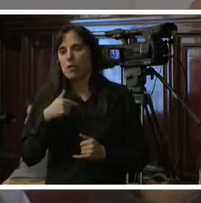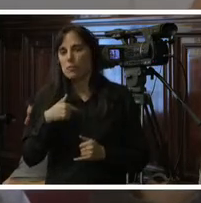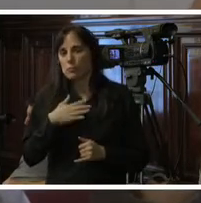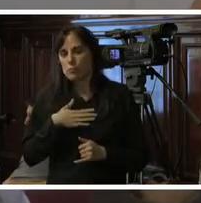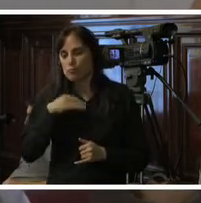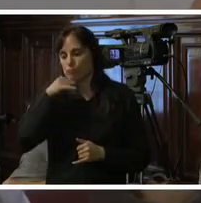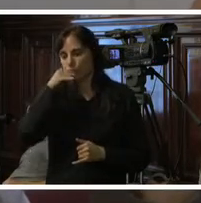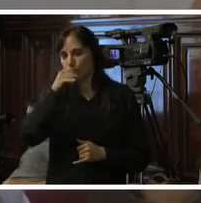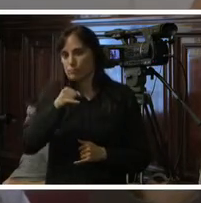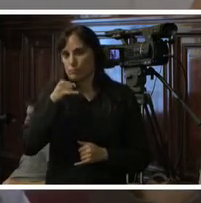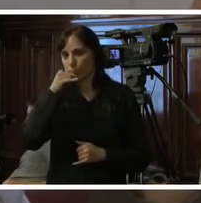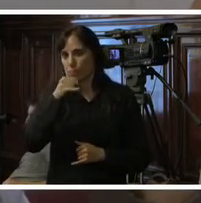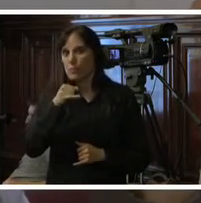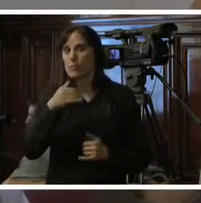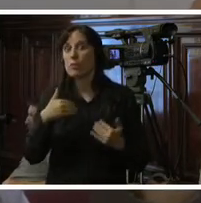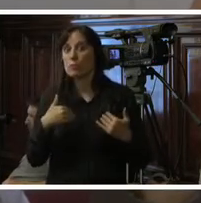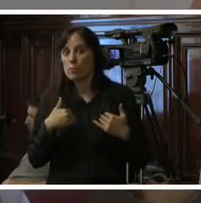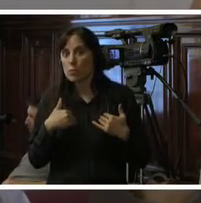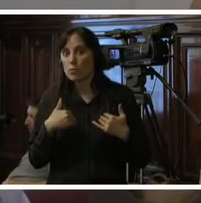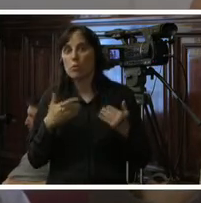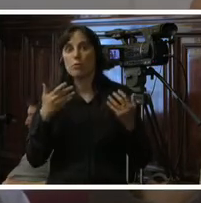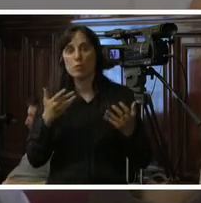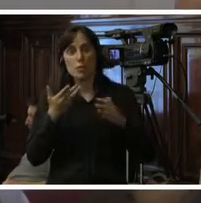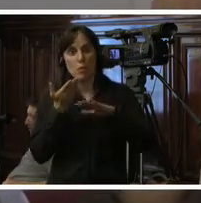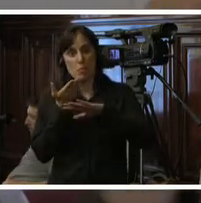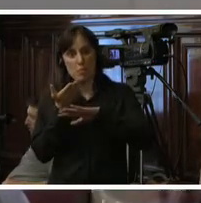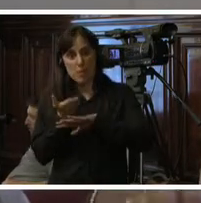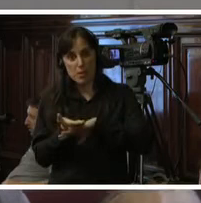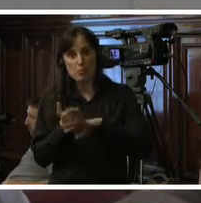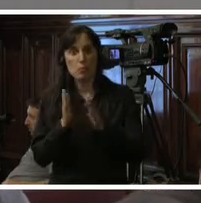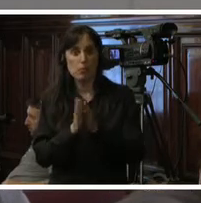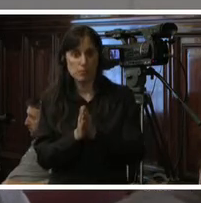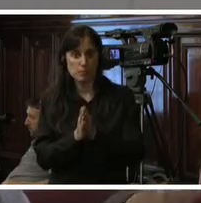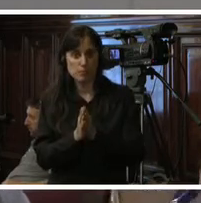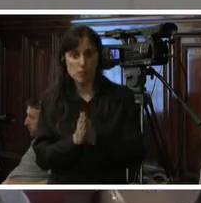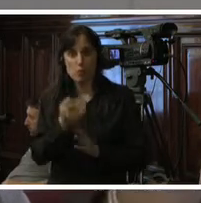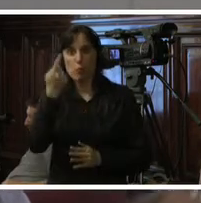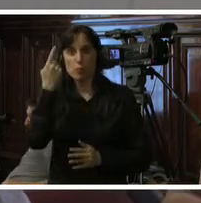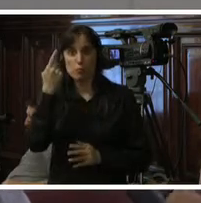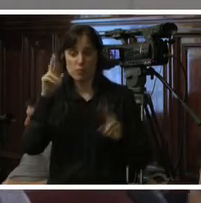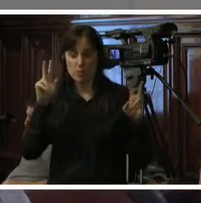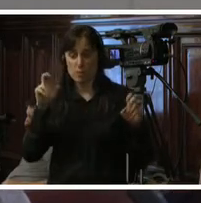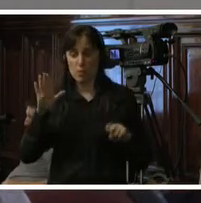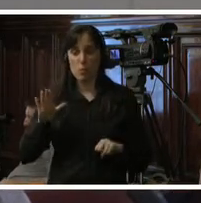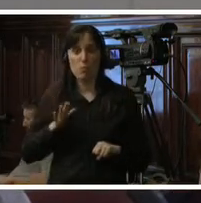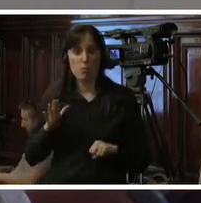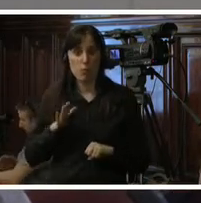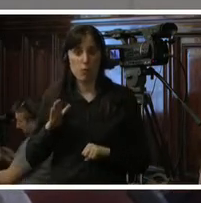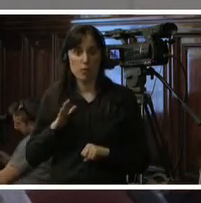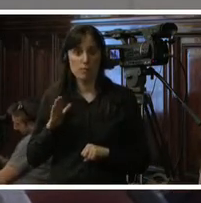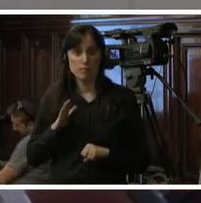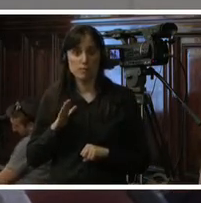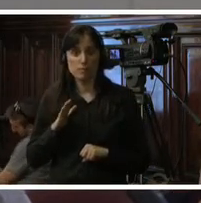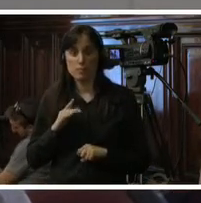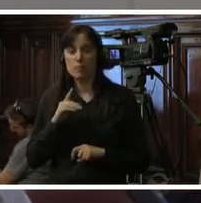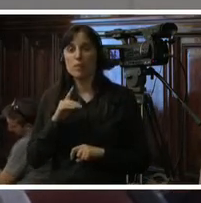yo quiero hacer esta solicitud una en relación con las mujeres no es solamente